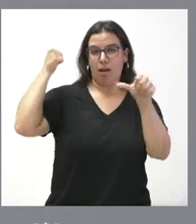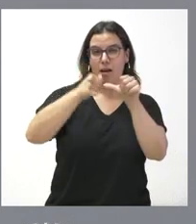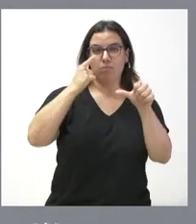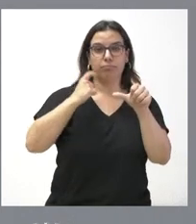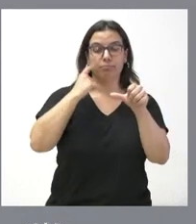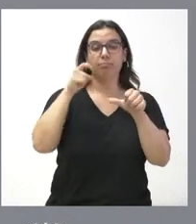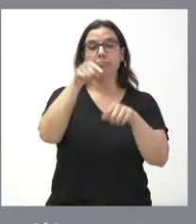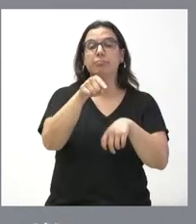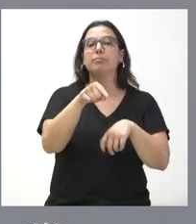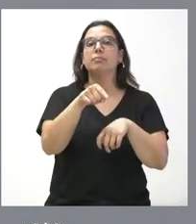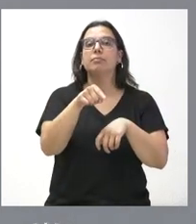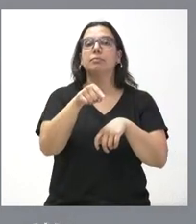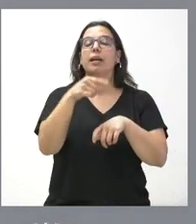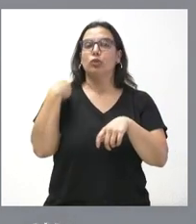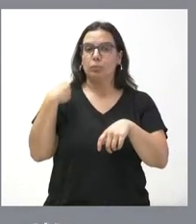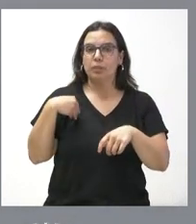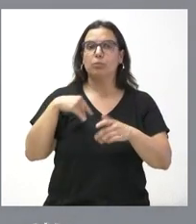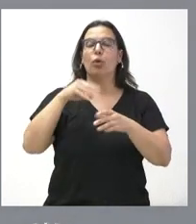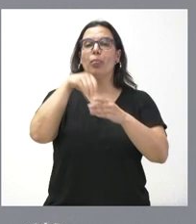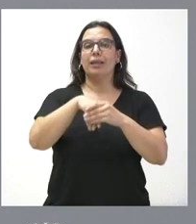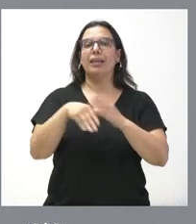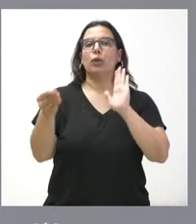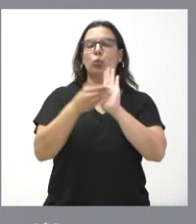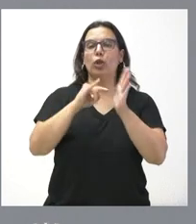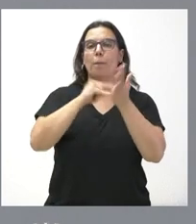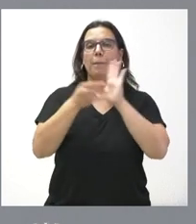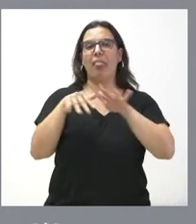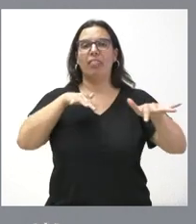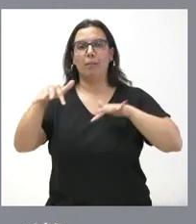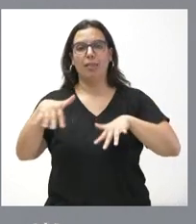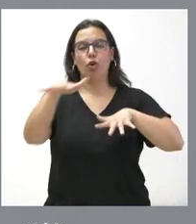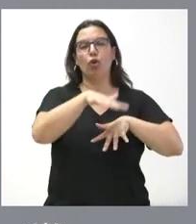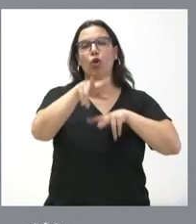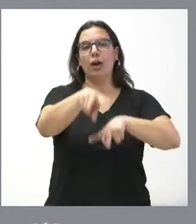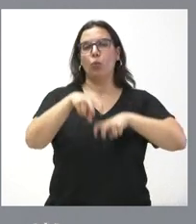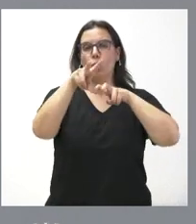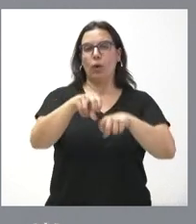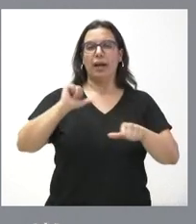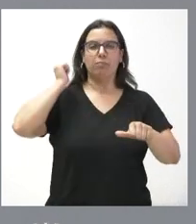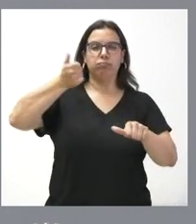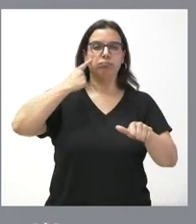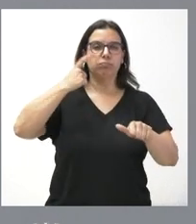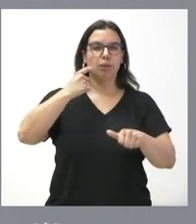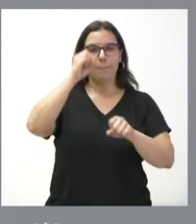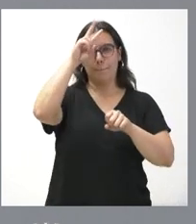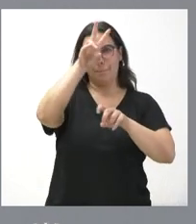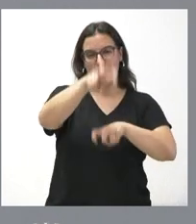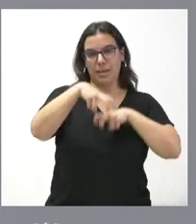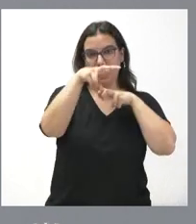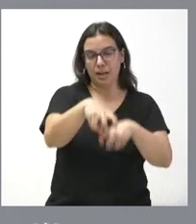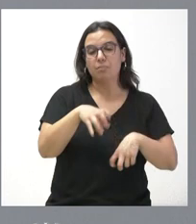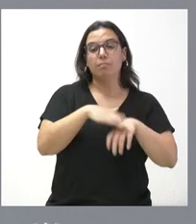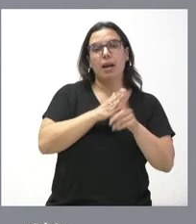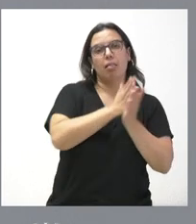se incluyen dentro del plan de indemnización de las cuencas mineras de Castilla y León y que persigue favorecer la diversificación de la actividad